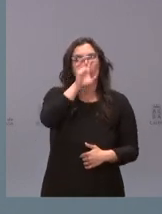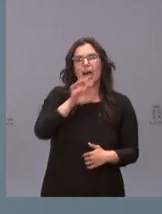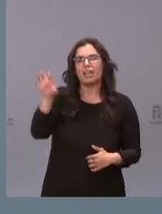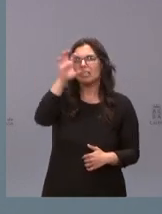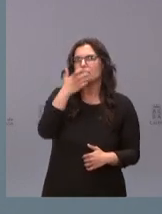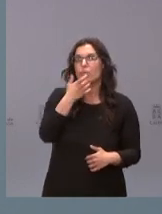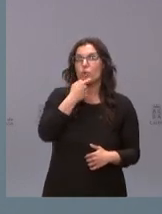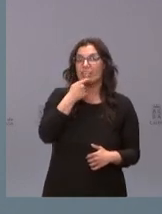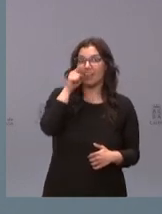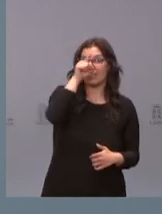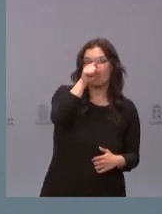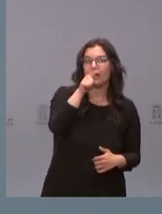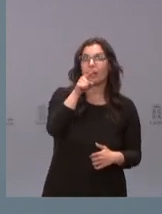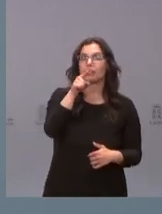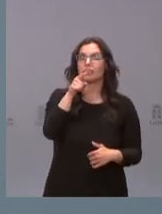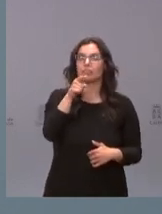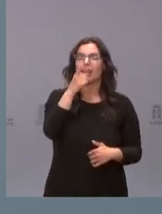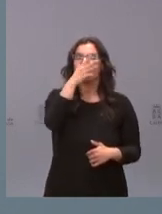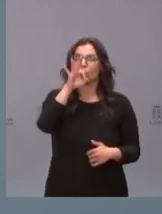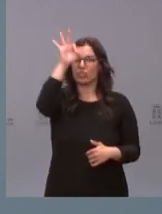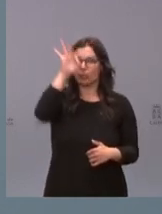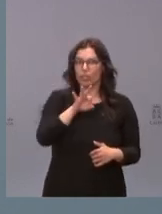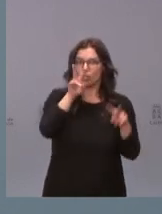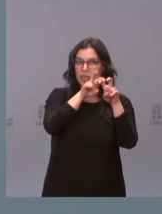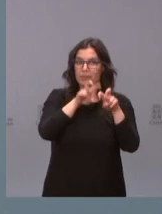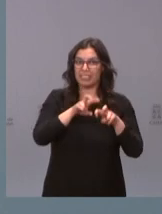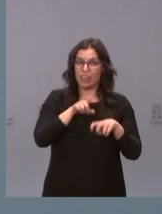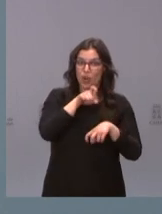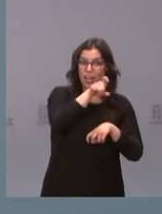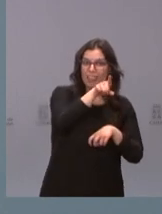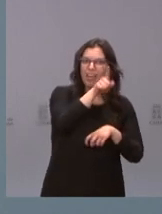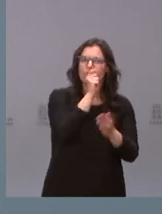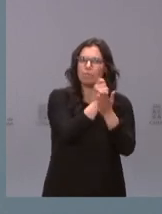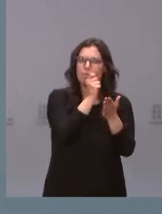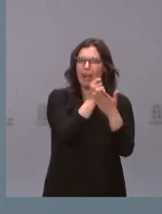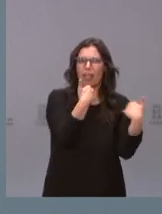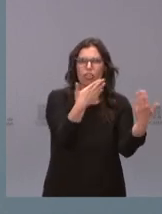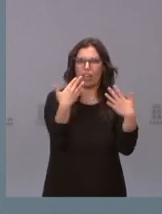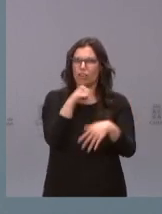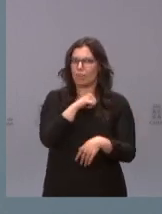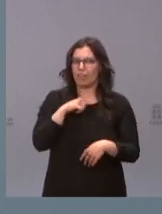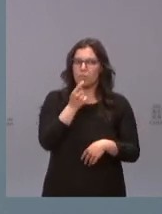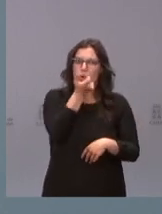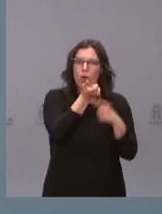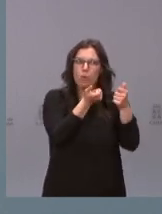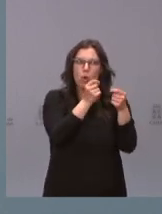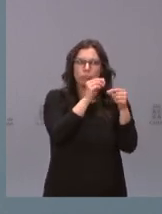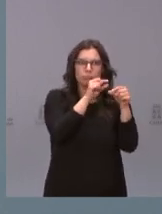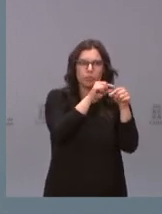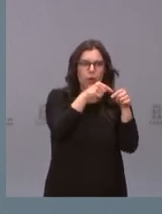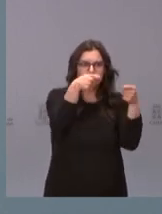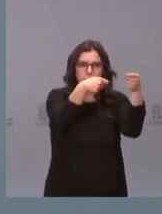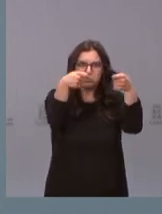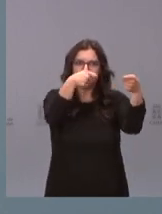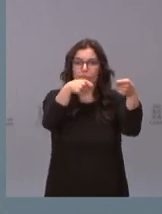el 50% de la investigación oncológica viene sufragada por donaciones pequeñas, voluntarias, en